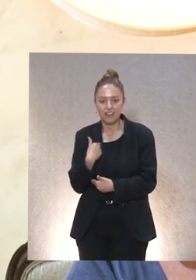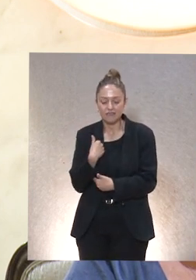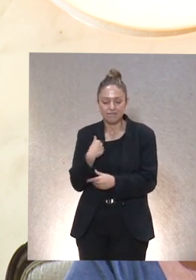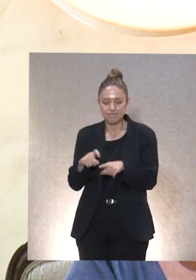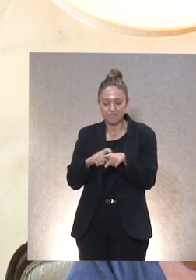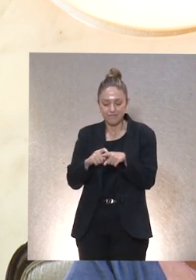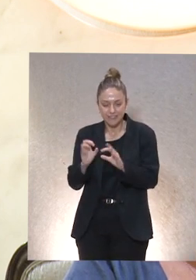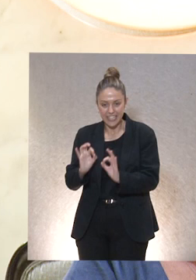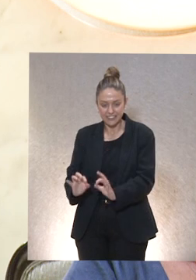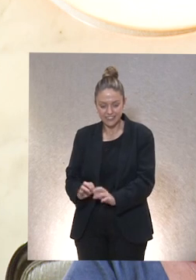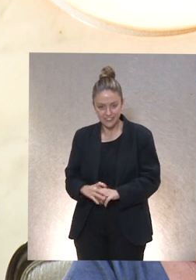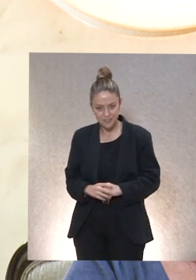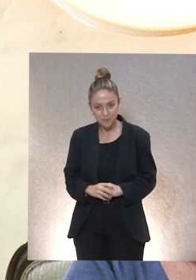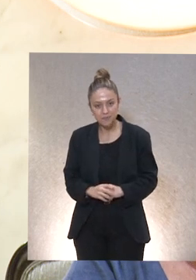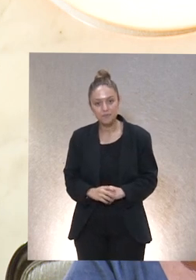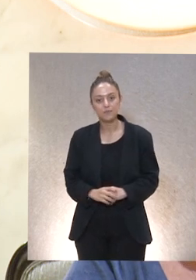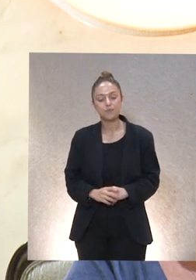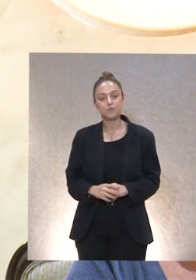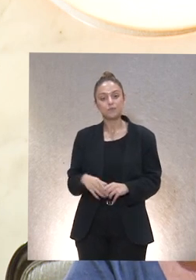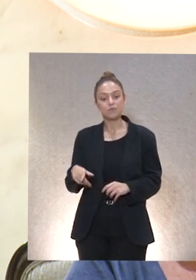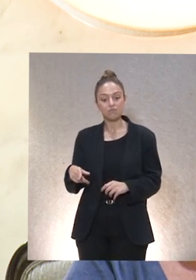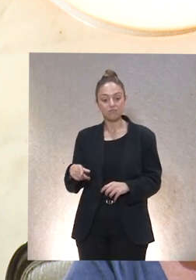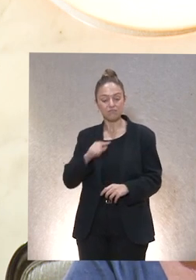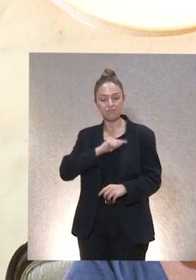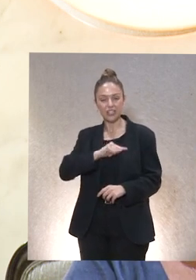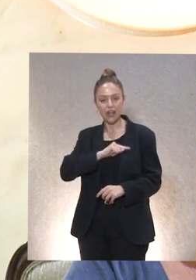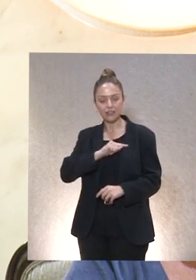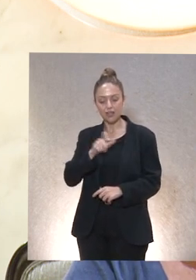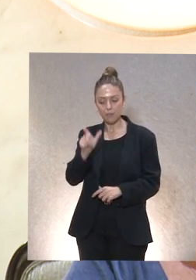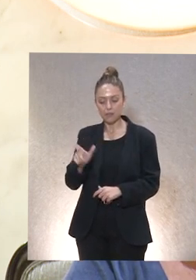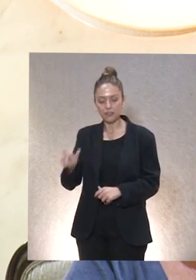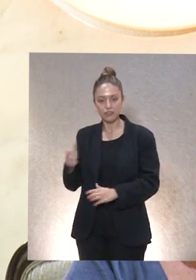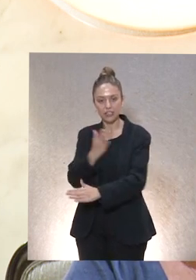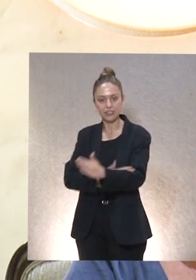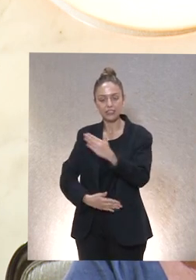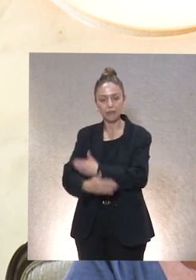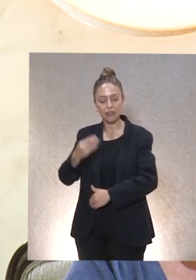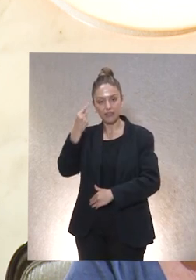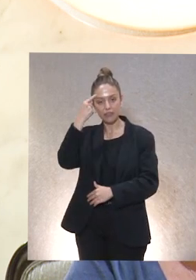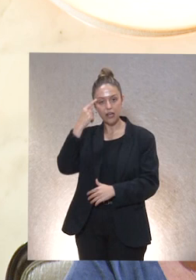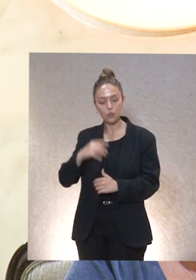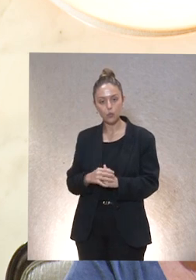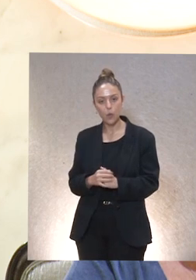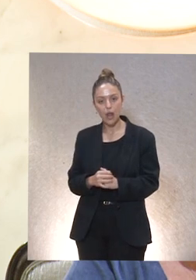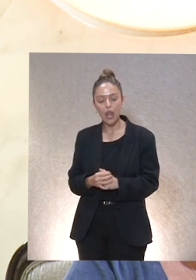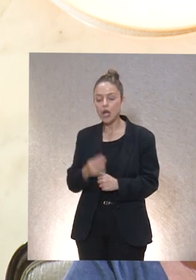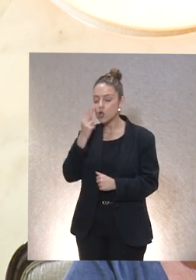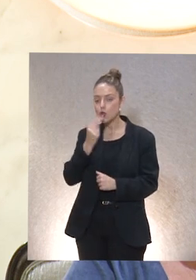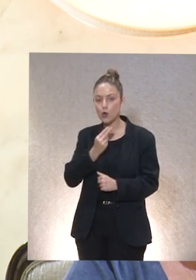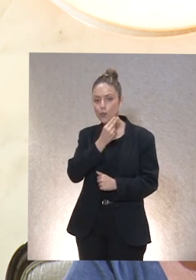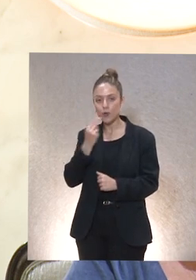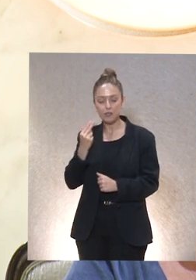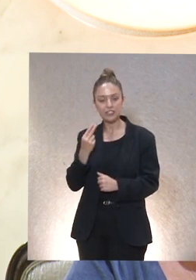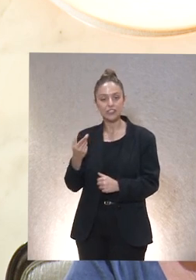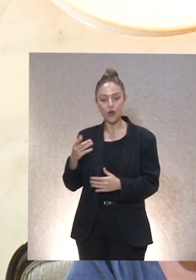el reconocimiento de la dimensión ética de las personas con discapacidad intelectual es un compromiso que